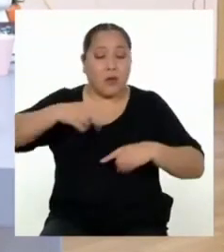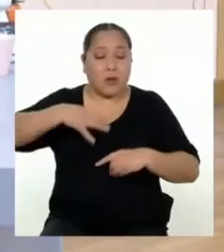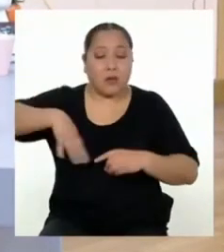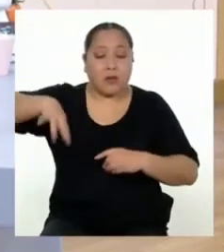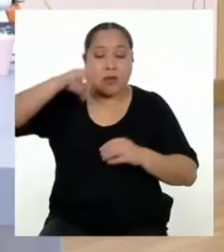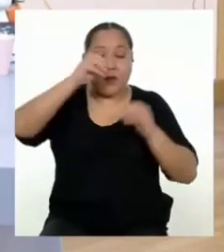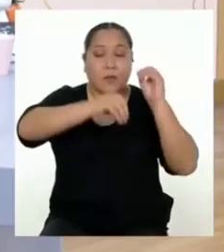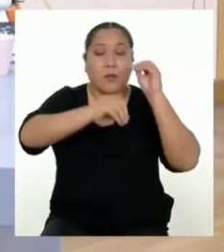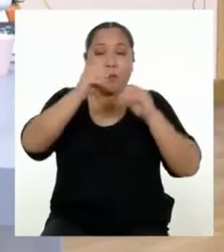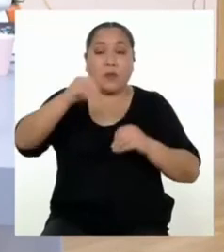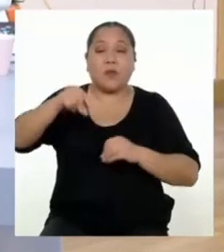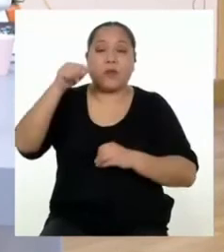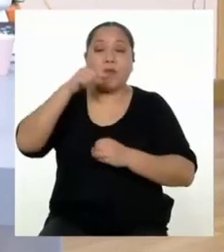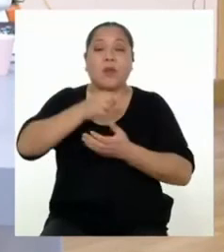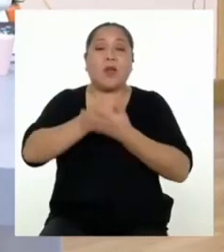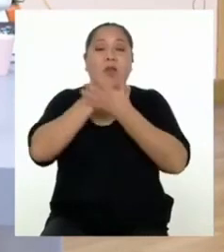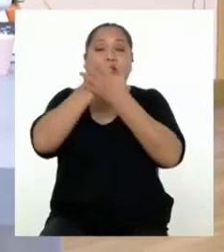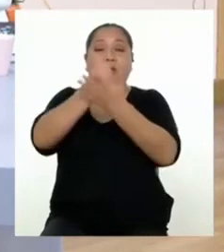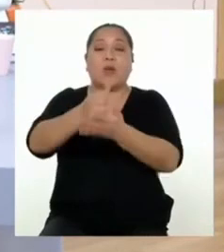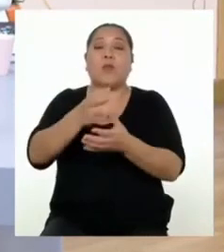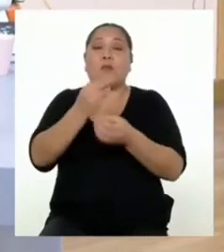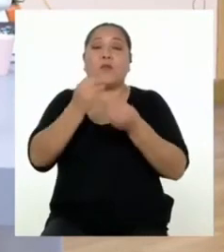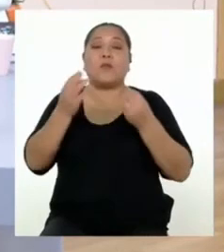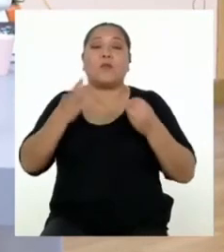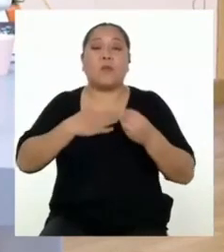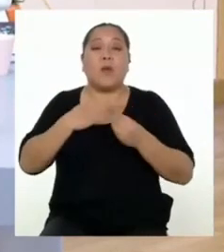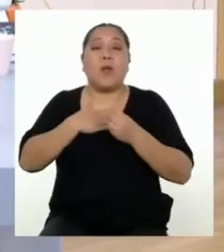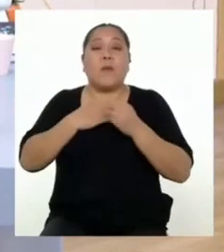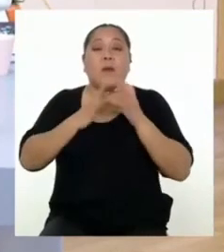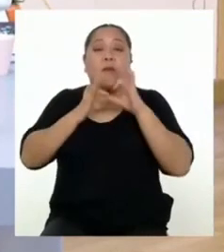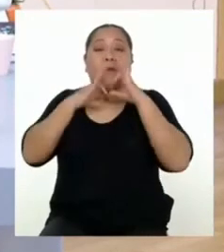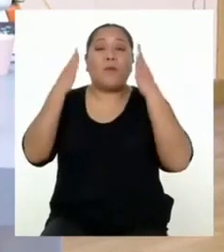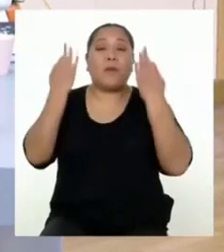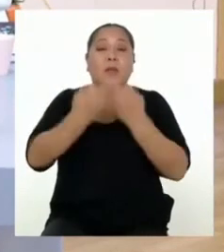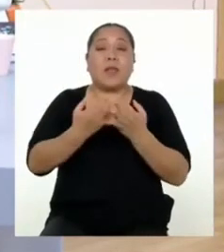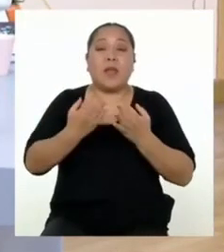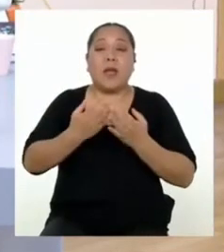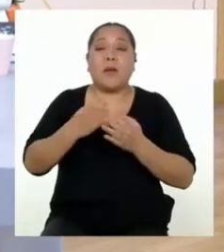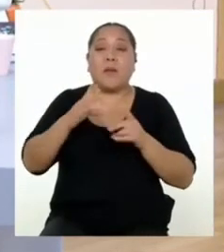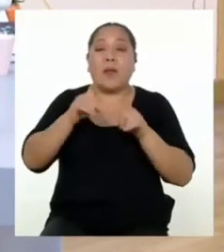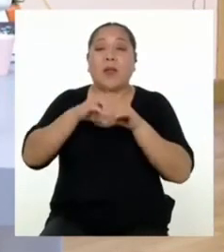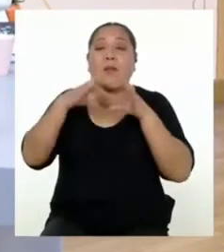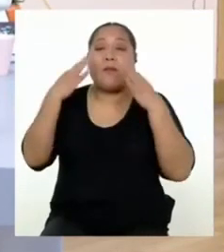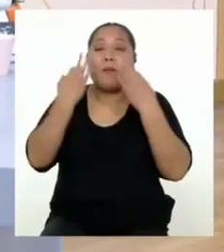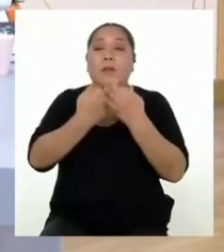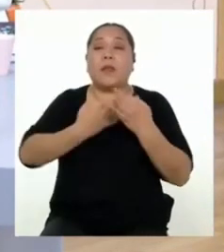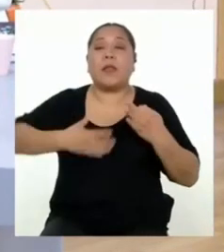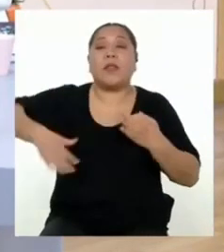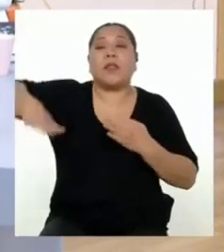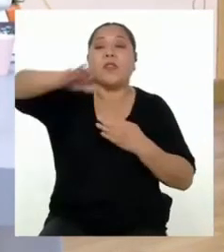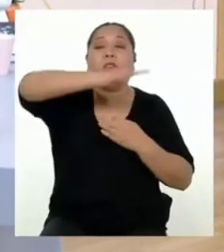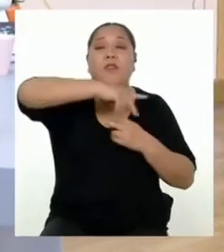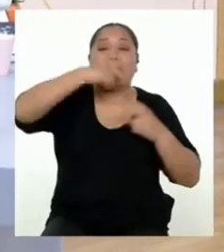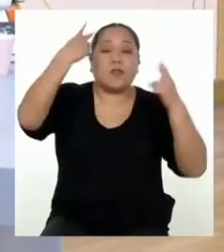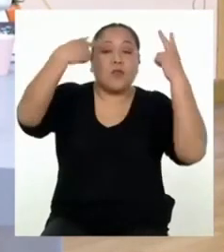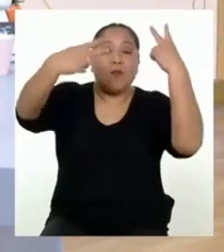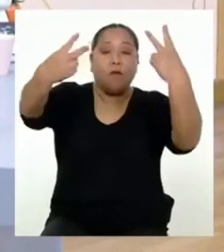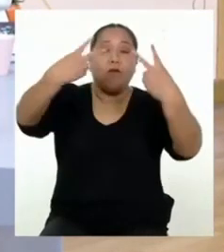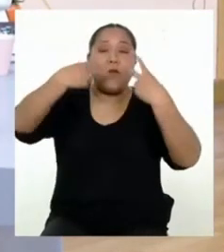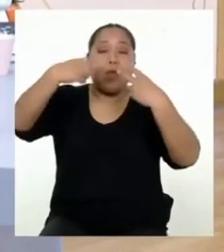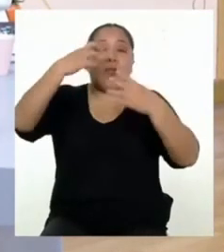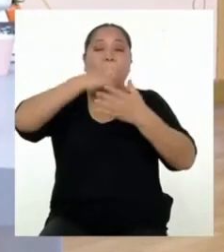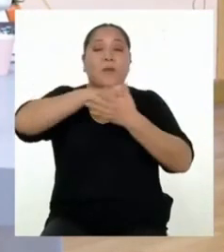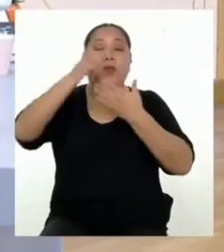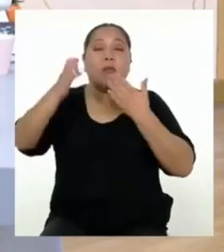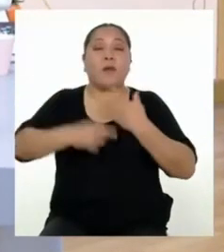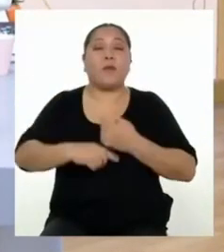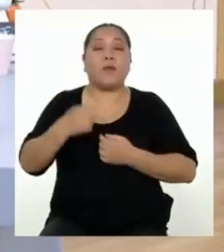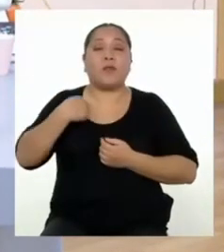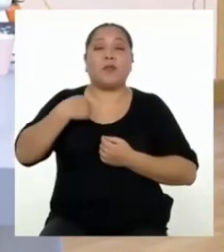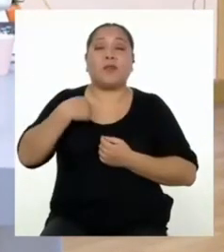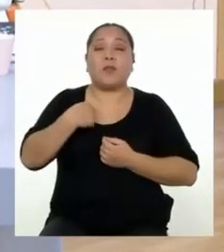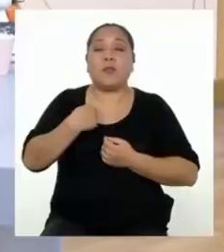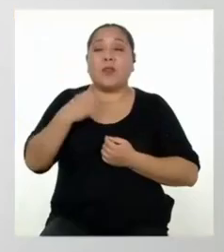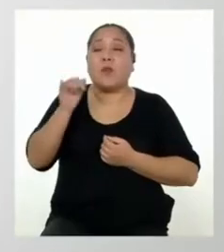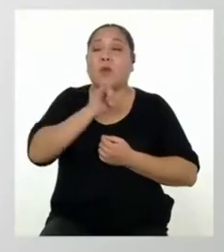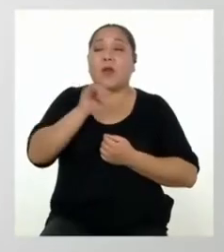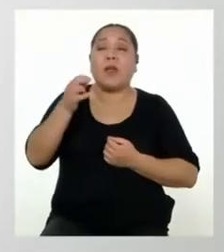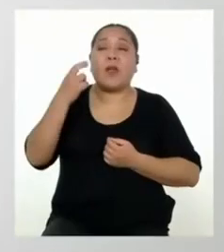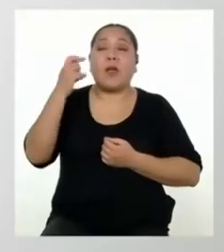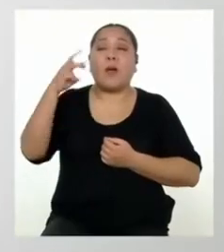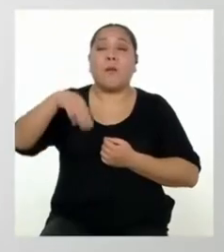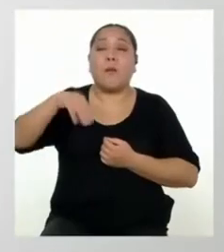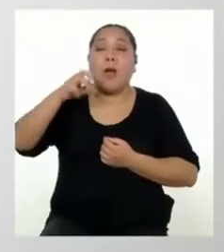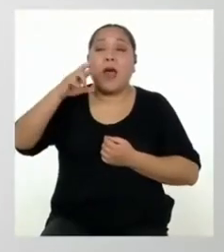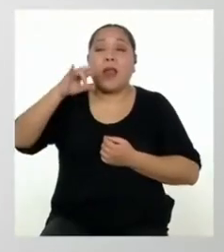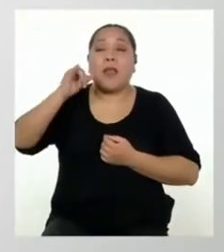estamos haciendo serán muy útiles para mi familia y para las familias de las chicas y chicos que están viendo el programa. Como las de mi amiga